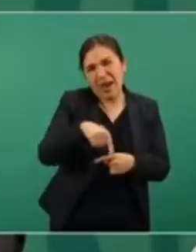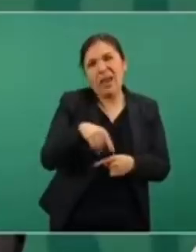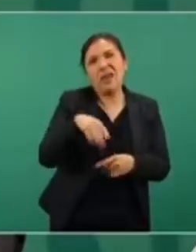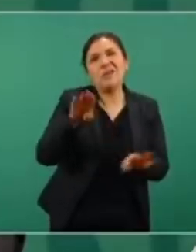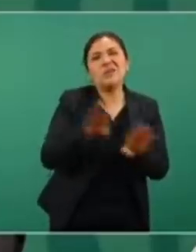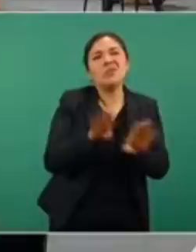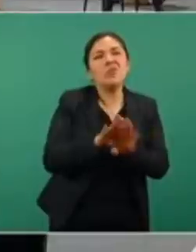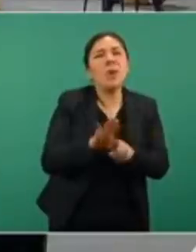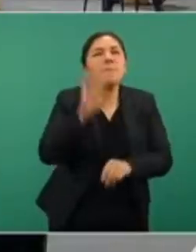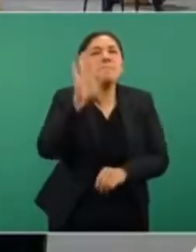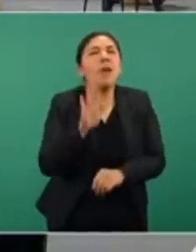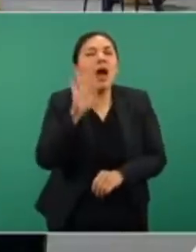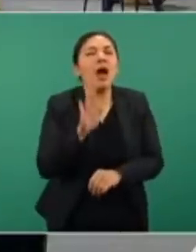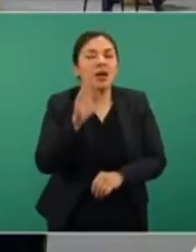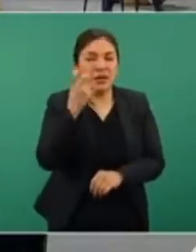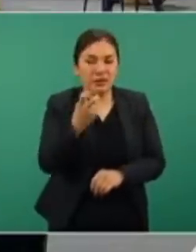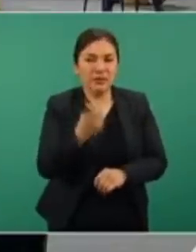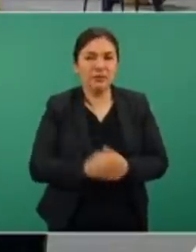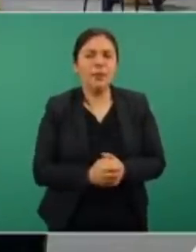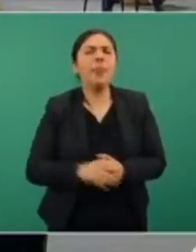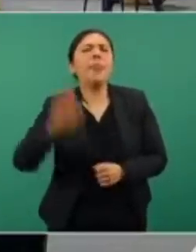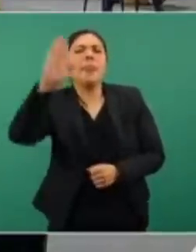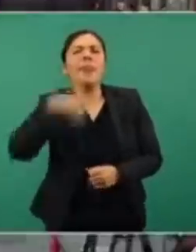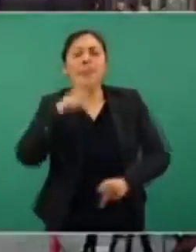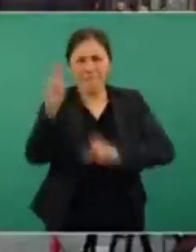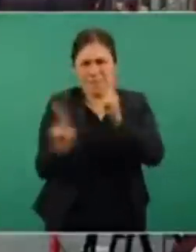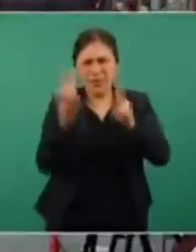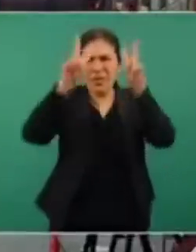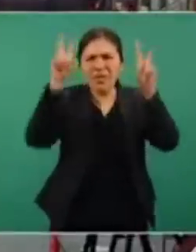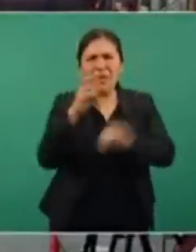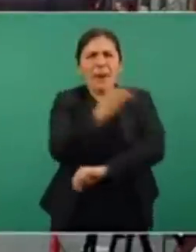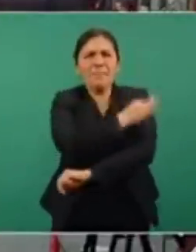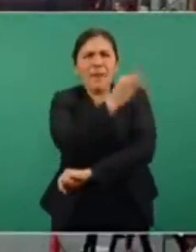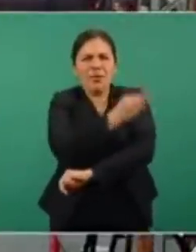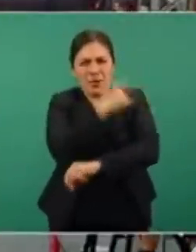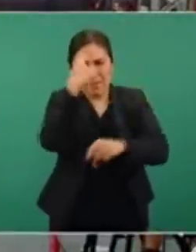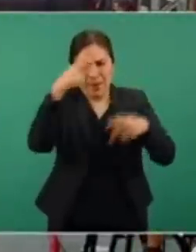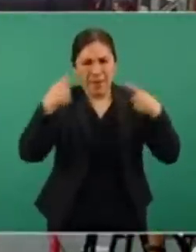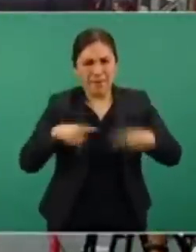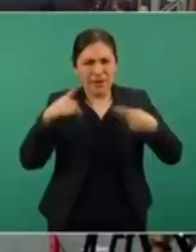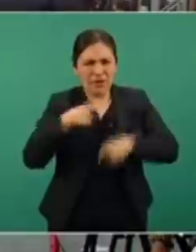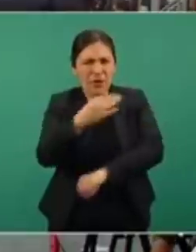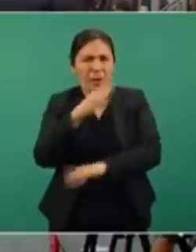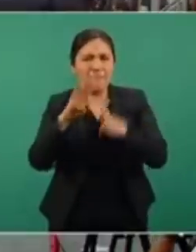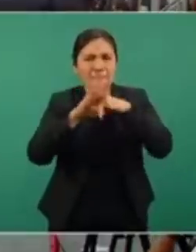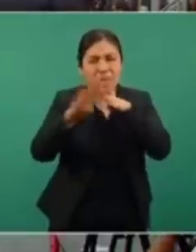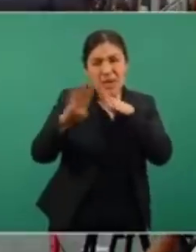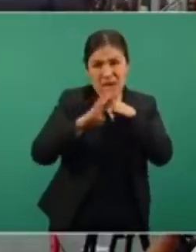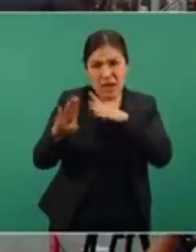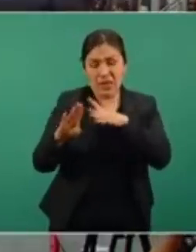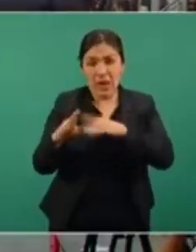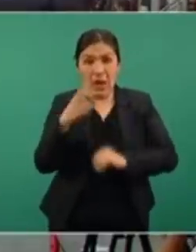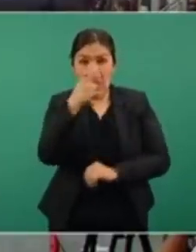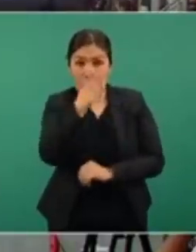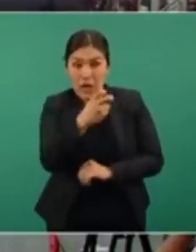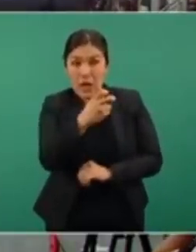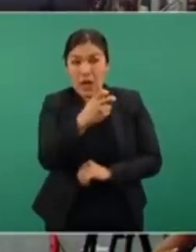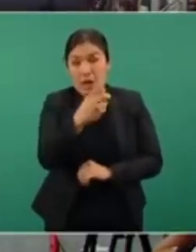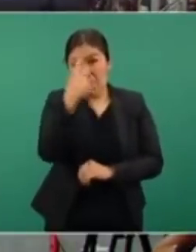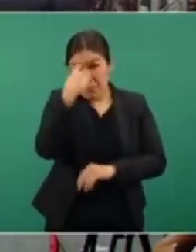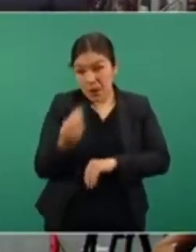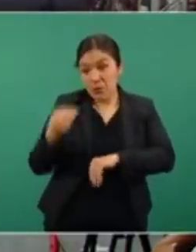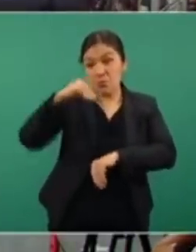presidente ya nada más es que no por el tema de la vacunación a migrantes entonces no entrarían en el en el